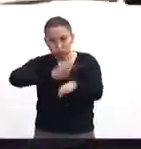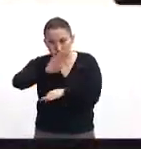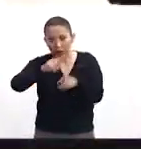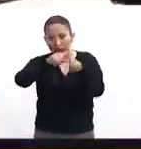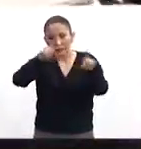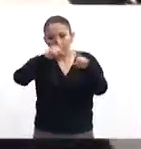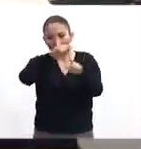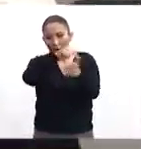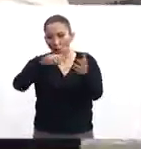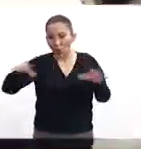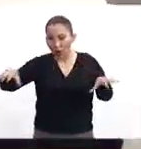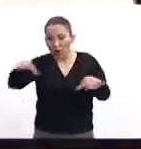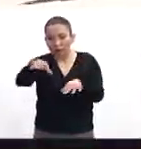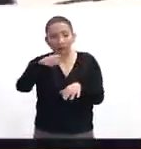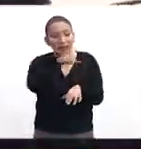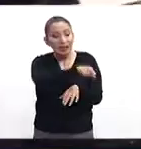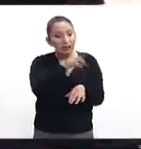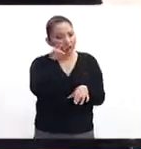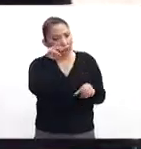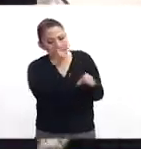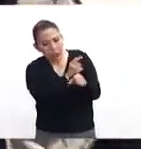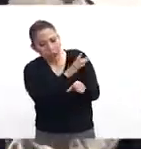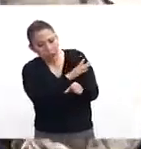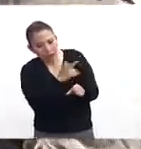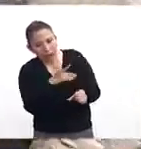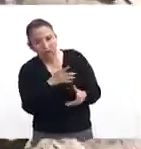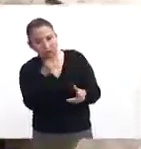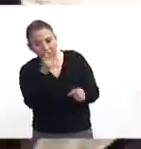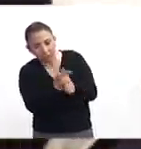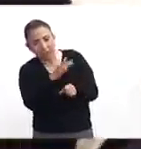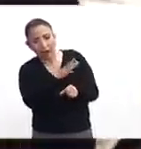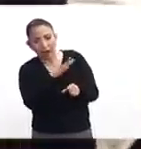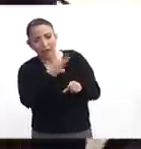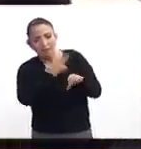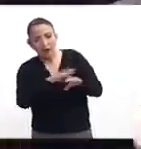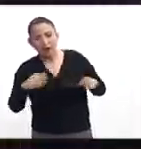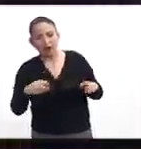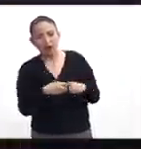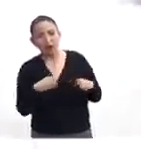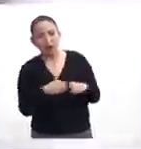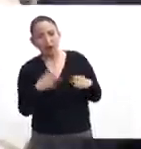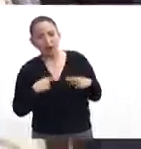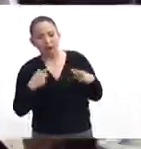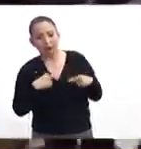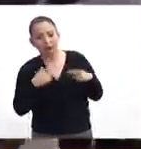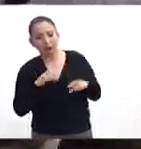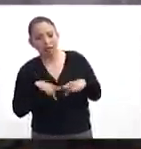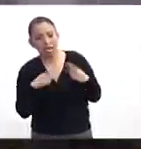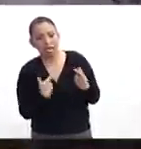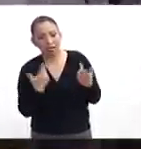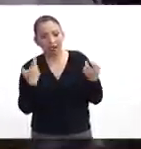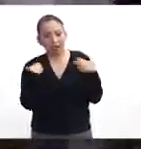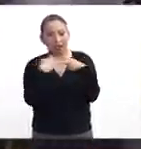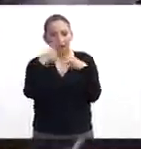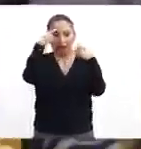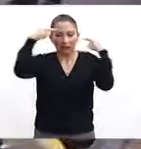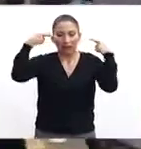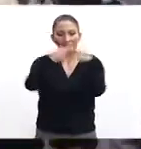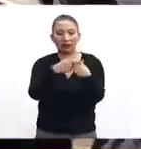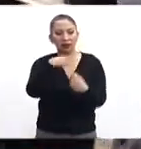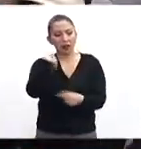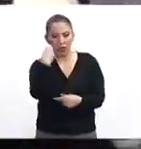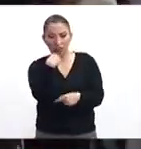diferentes ubicaciones en donde vemos, que se detectó que había mayor cantidad de personas vulnerables y pues con la